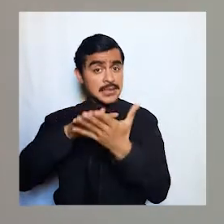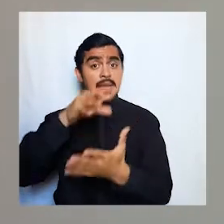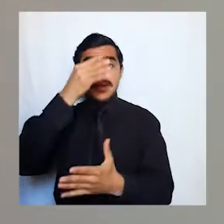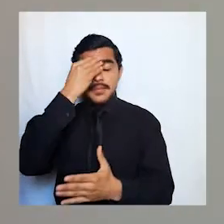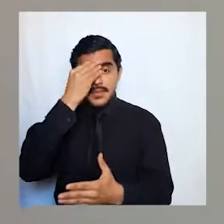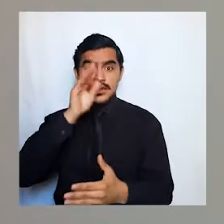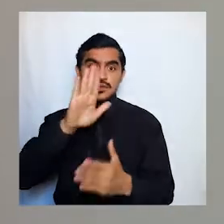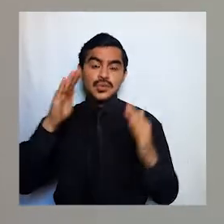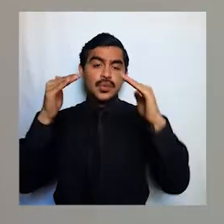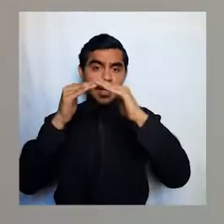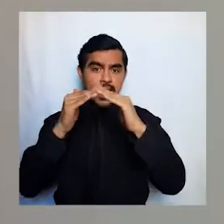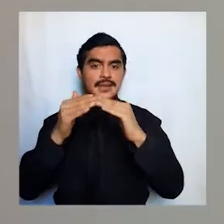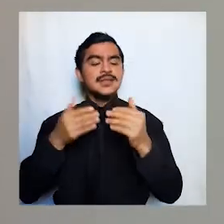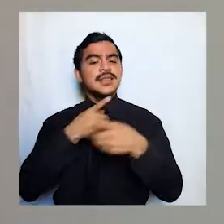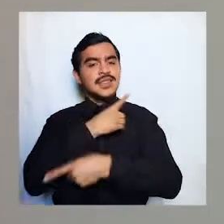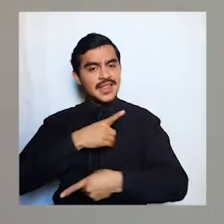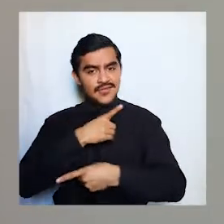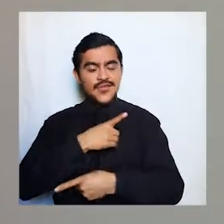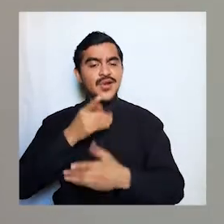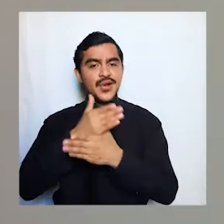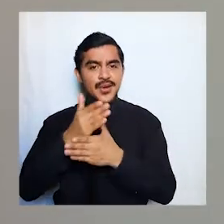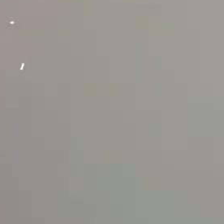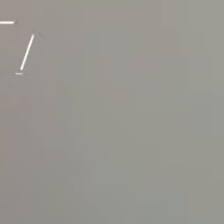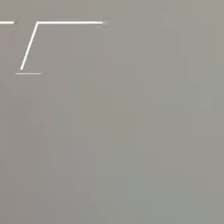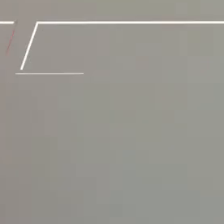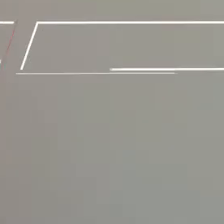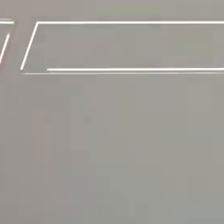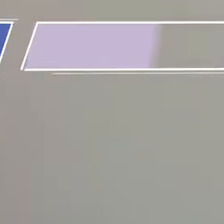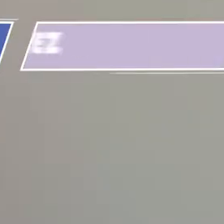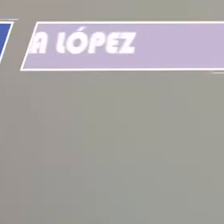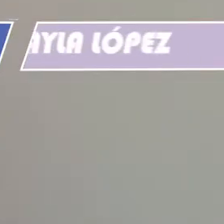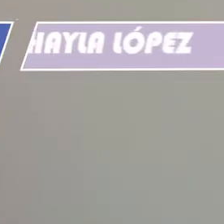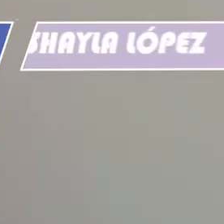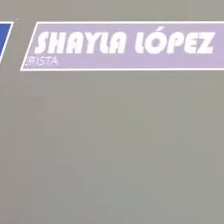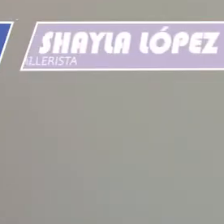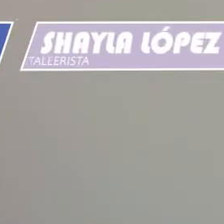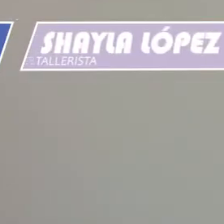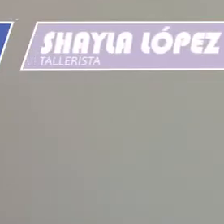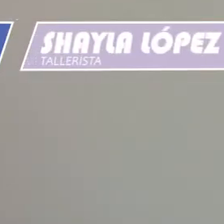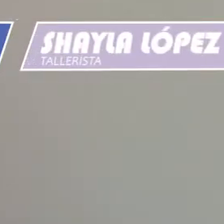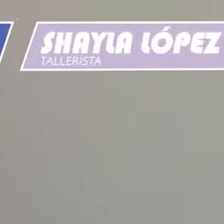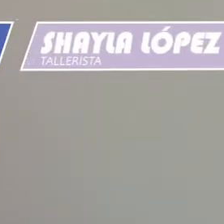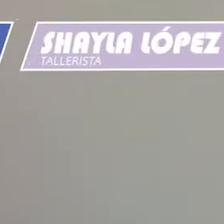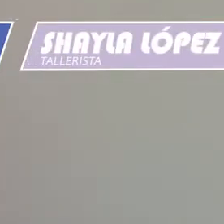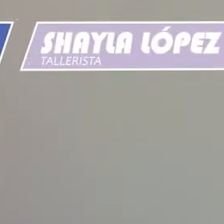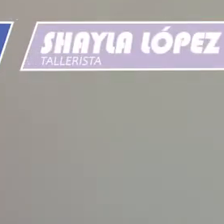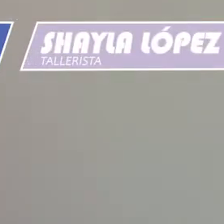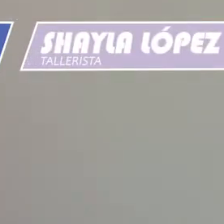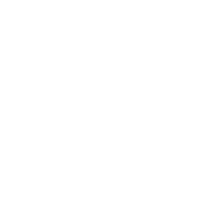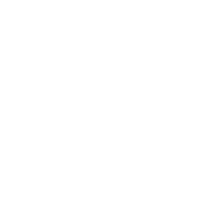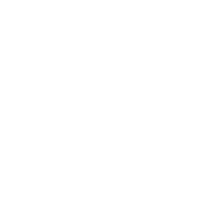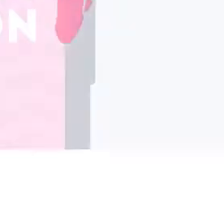en sus casas y disfruten y compartan muchas gracias mucho gusto y nos vemos